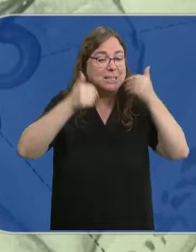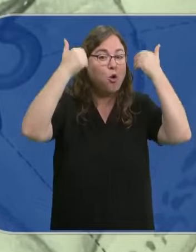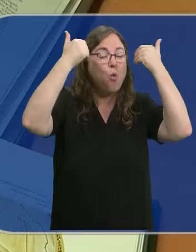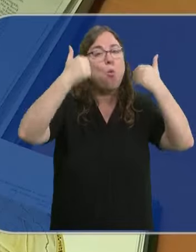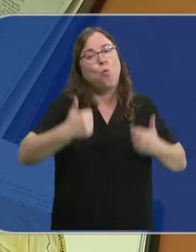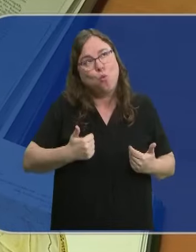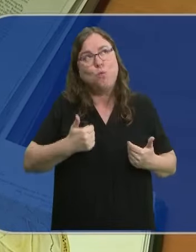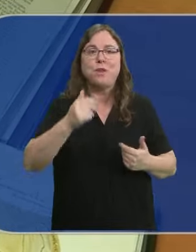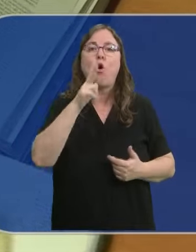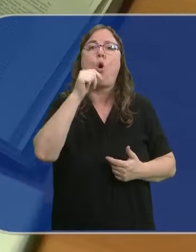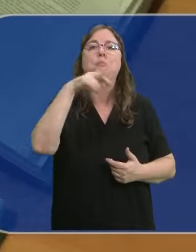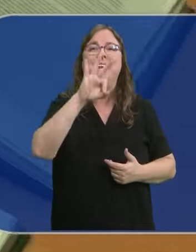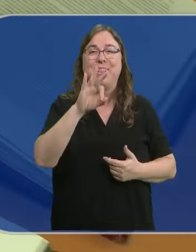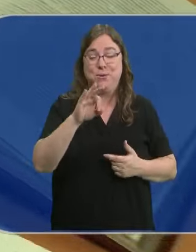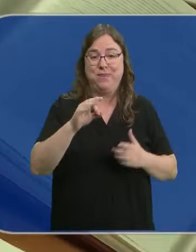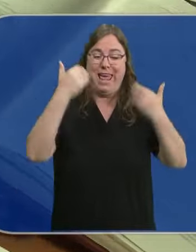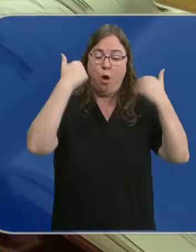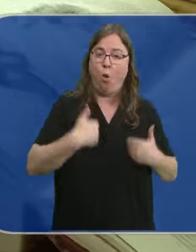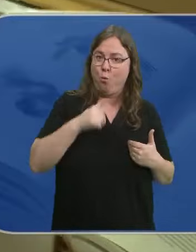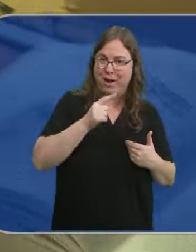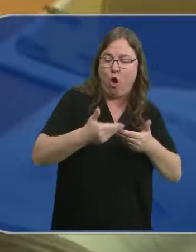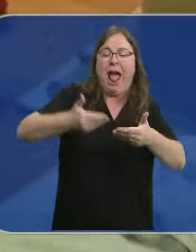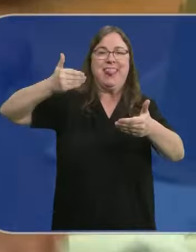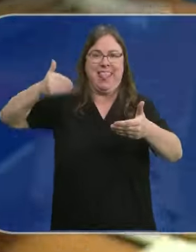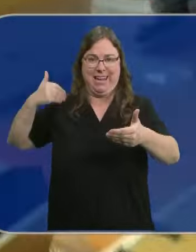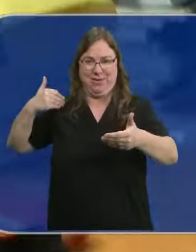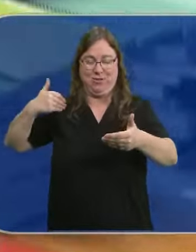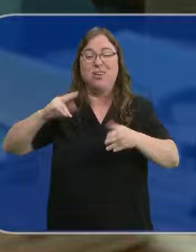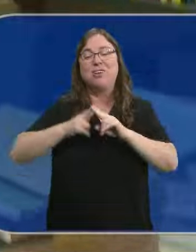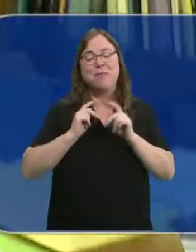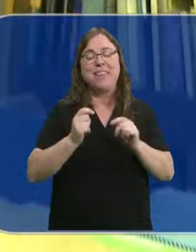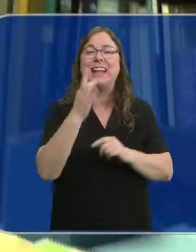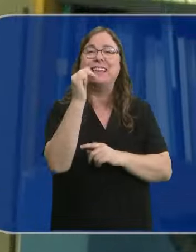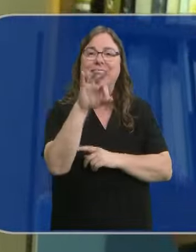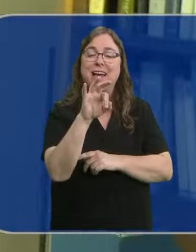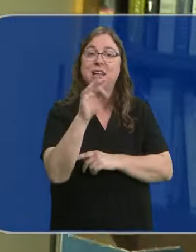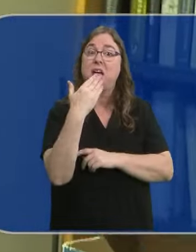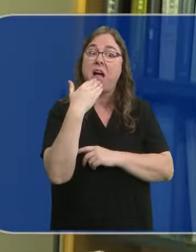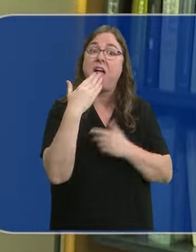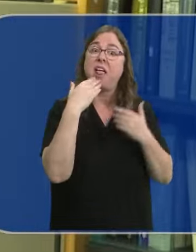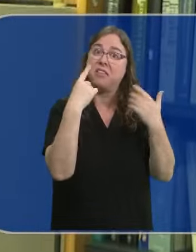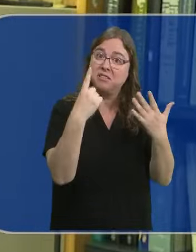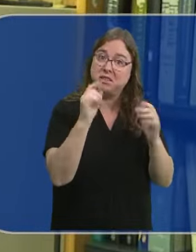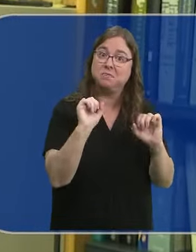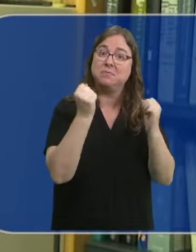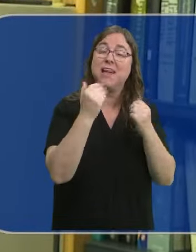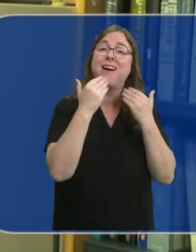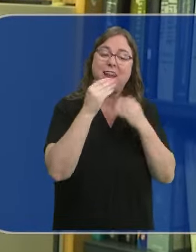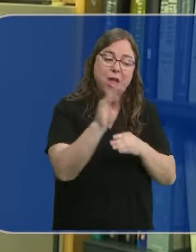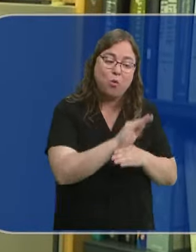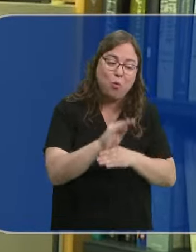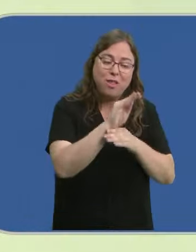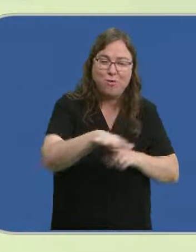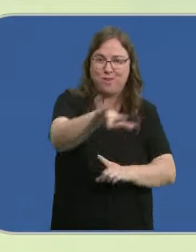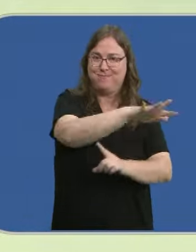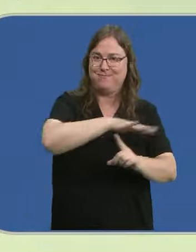homínido con síndrome de Down en una especie distinta a la nuestra. Tina, como han llamado a esta niña, sobrevivió hasta los seis años gracias a los